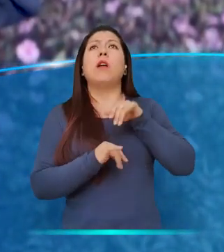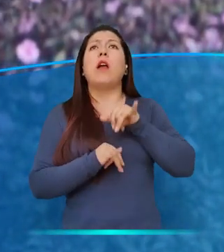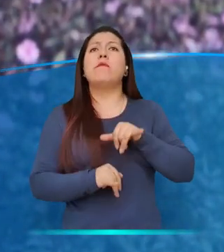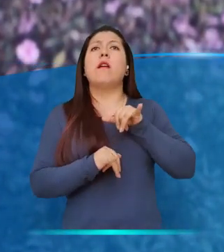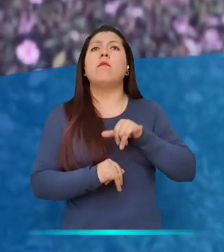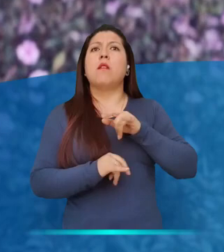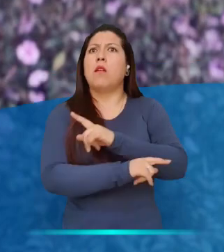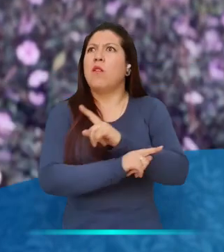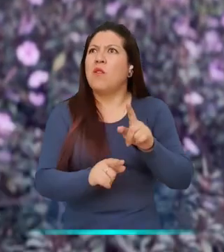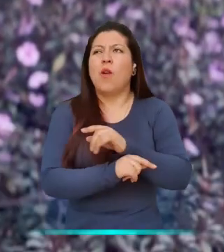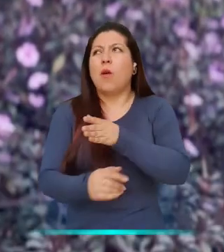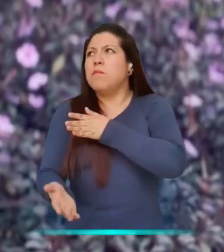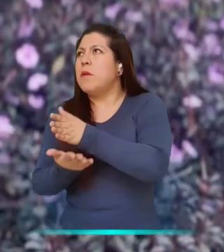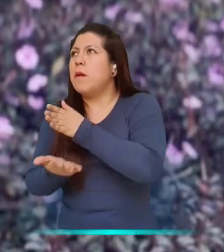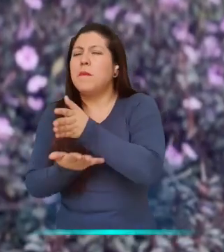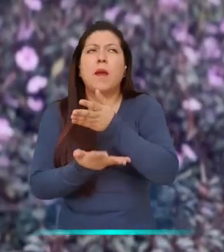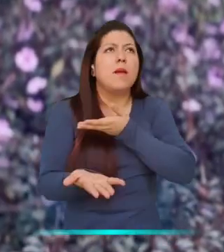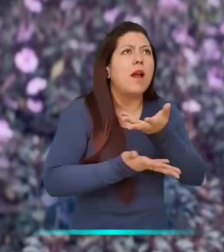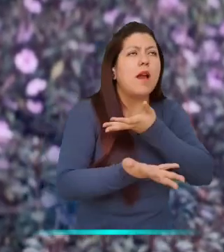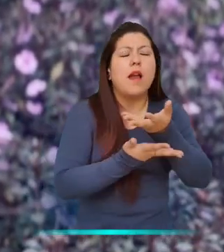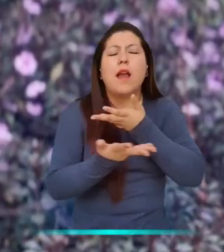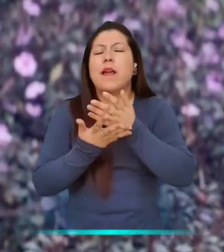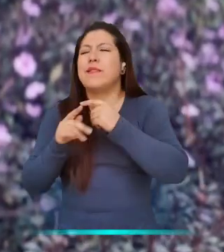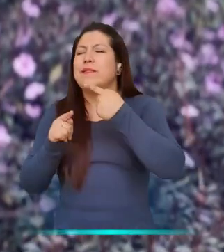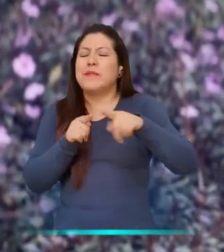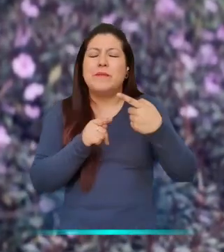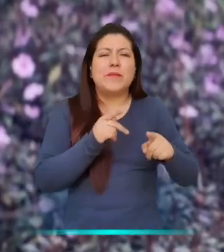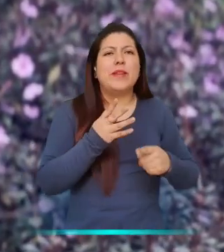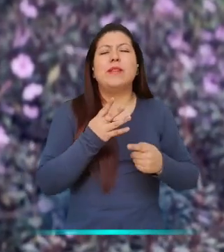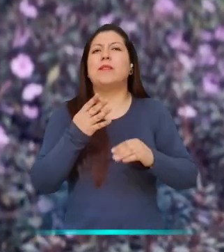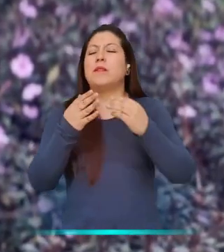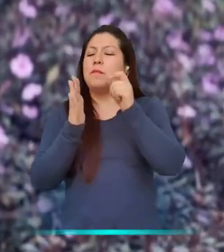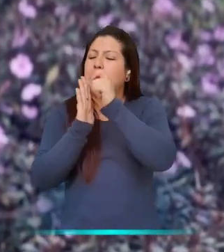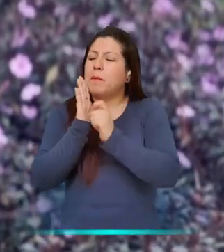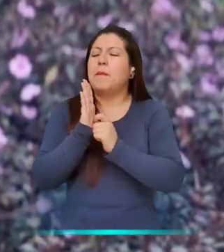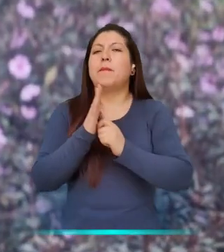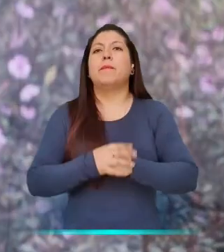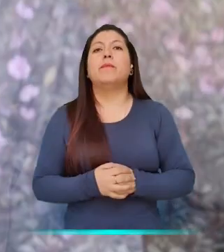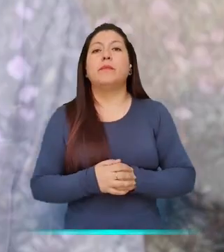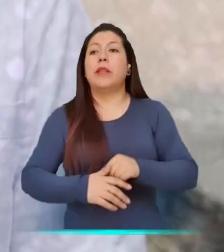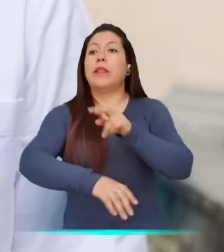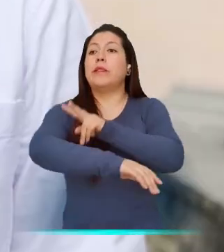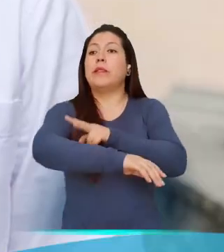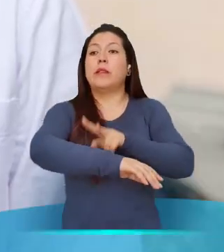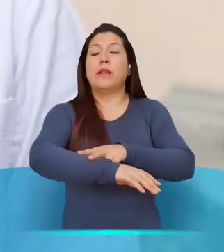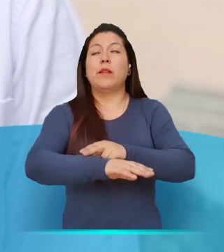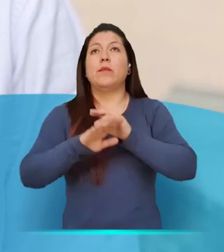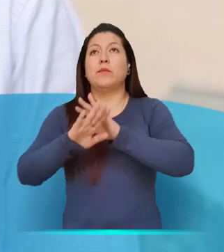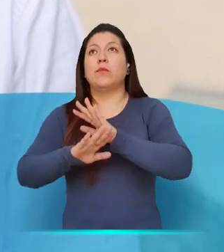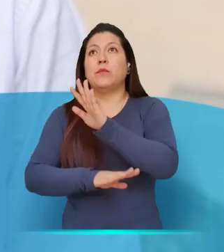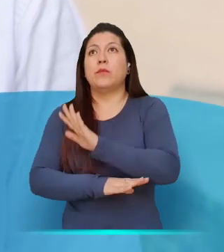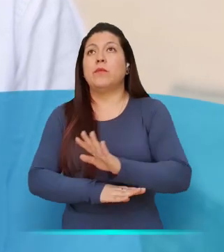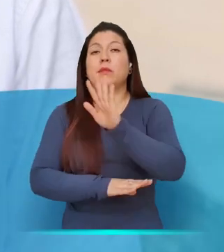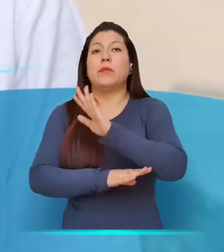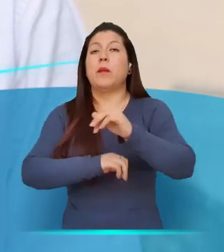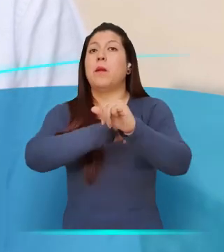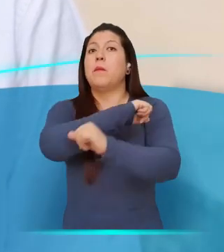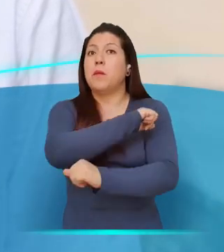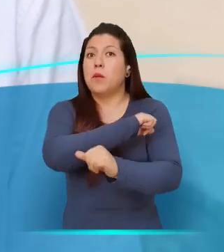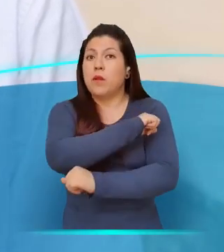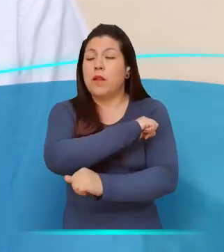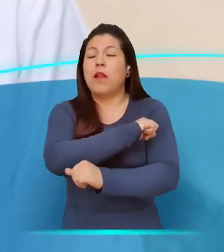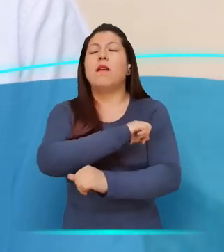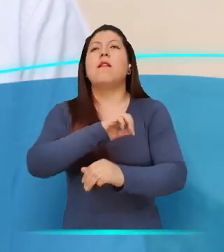escritorio no podemos observar todas estas variables con las que tenemos que contar. Para nosotros, como delegados